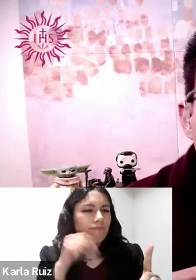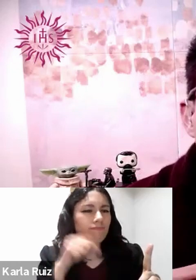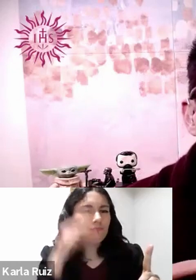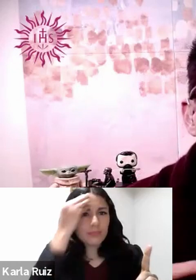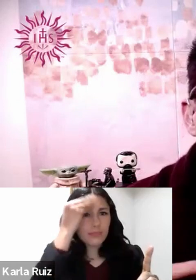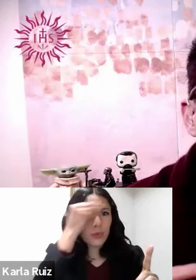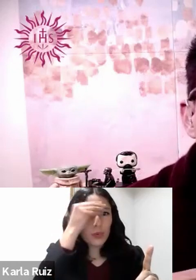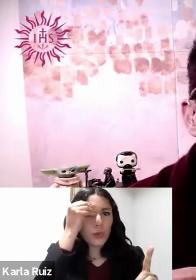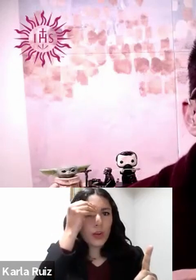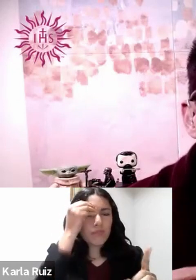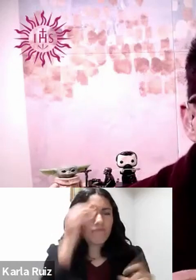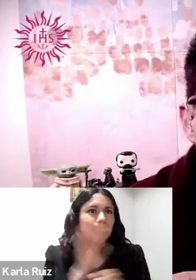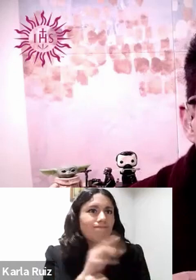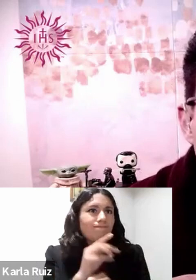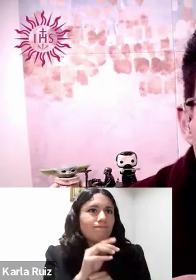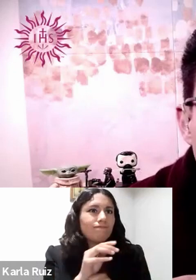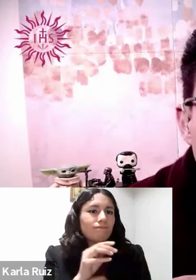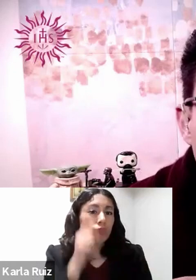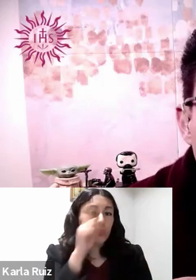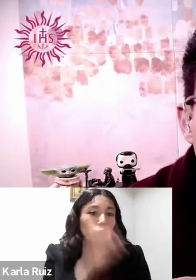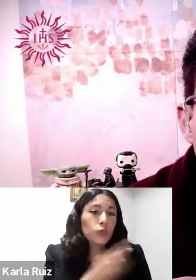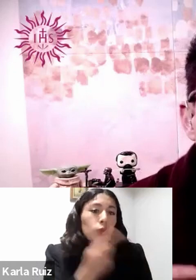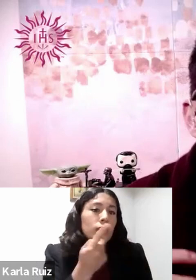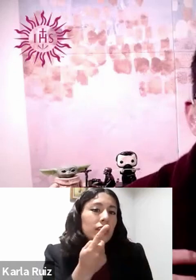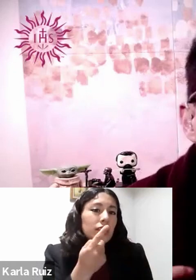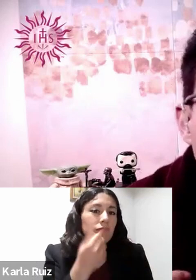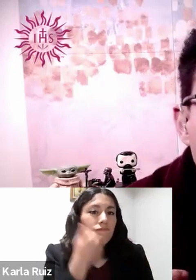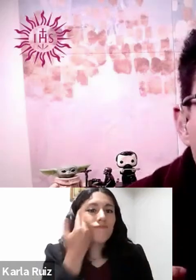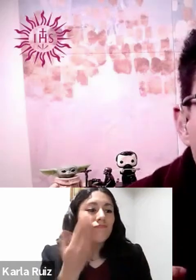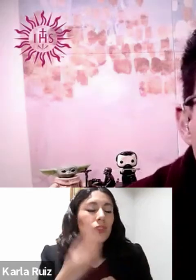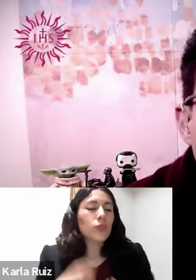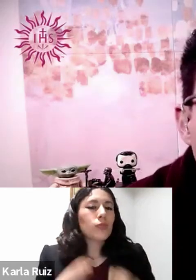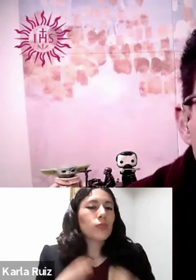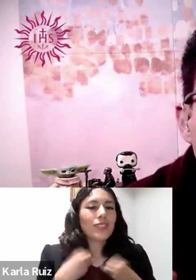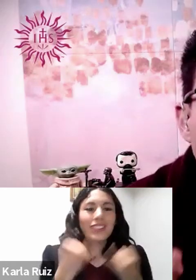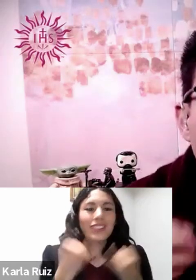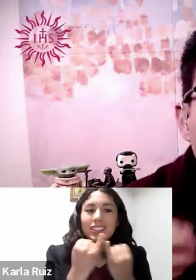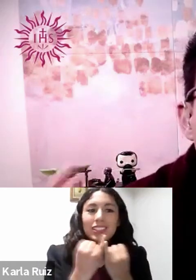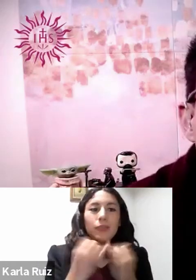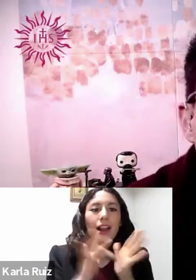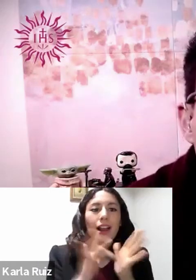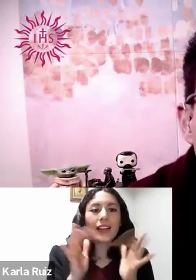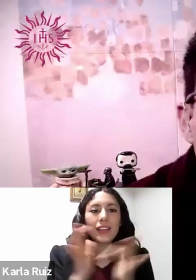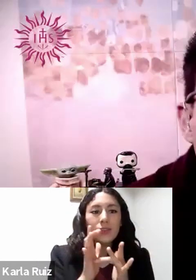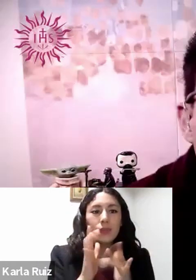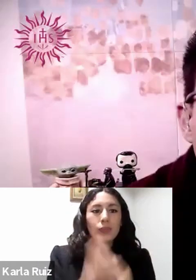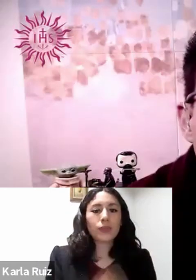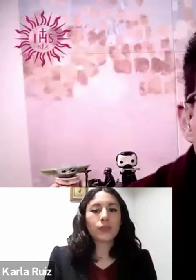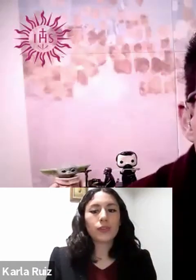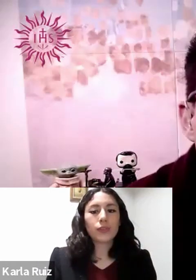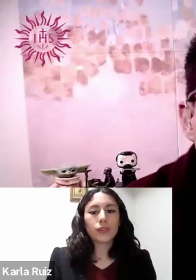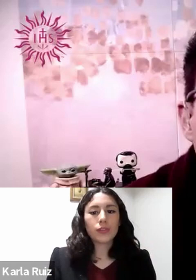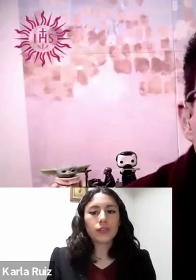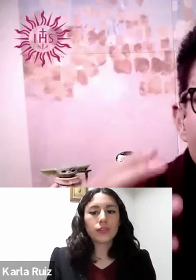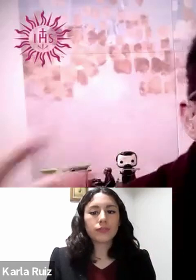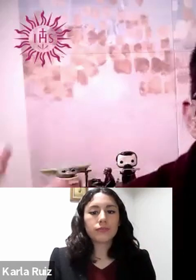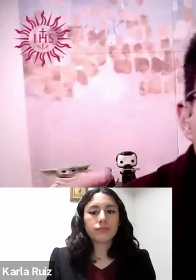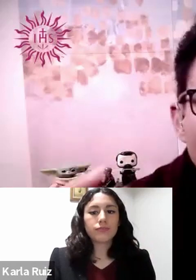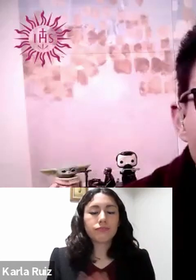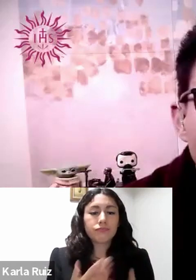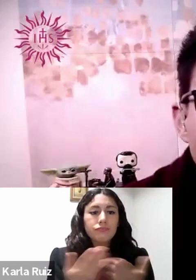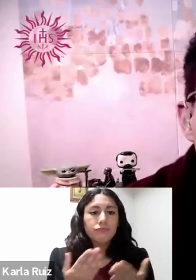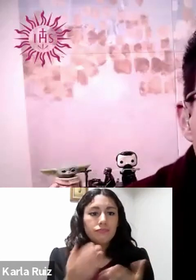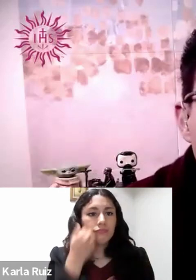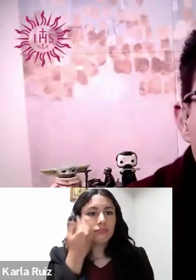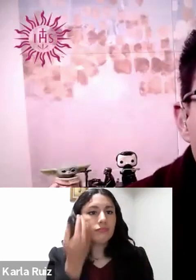Jesús, desde el amor y del servicio? Una cosita que me gustaría elegir. Carla nos